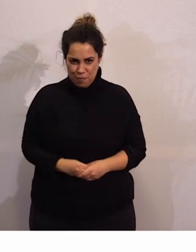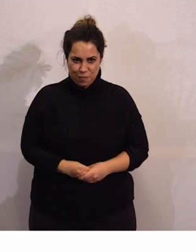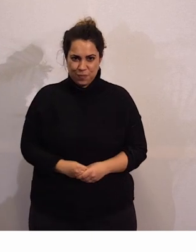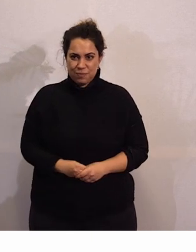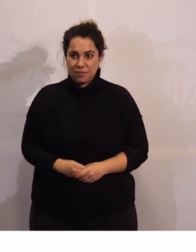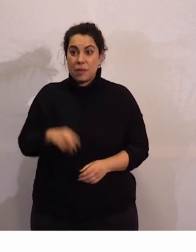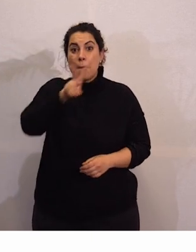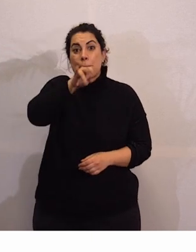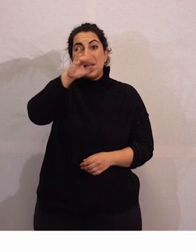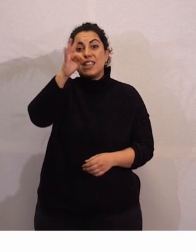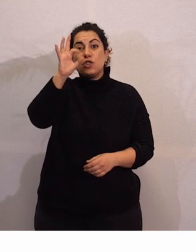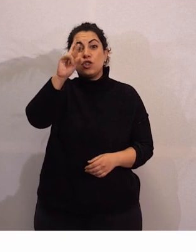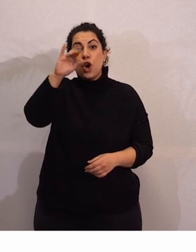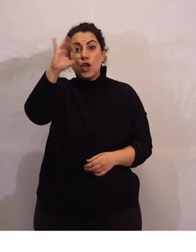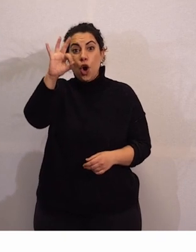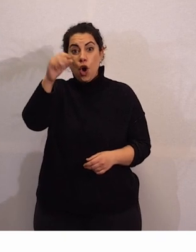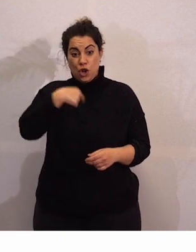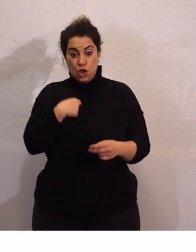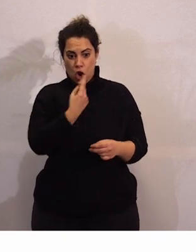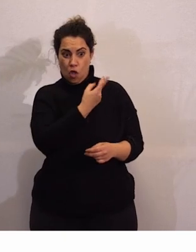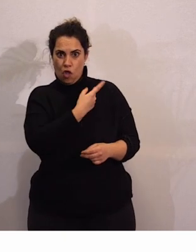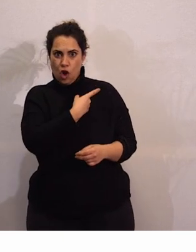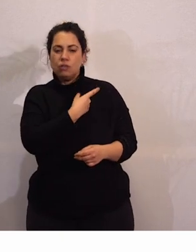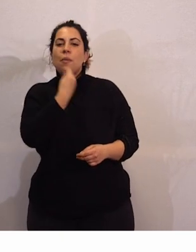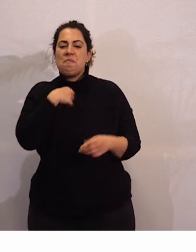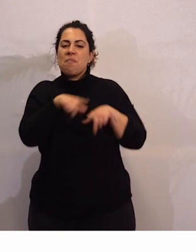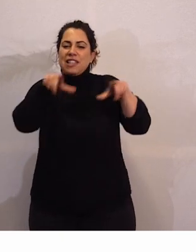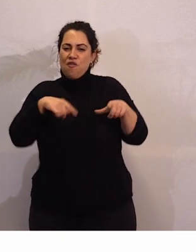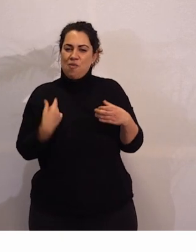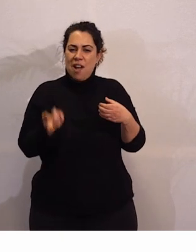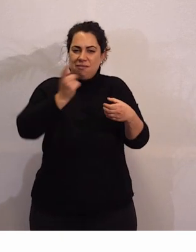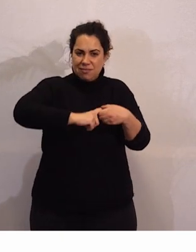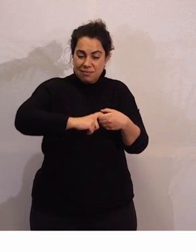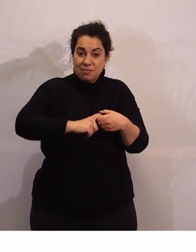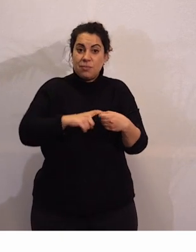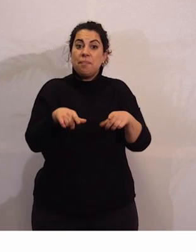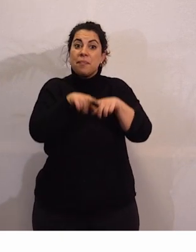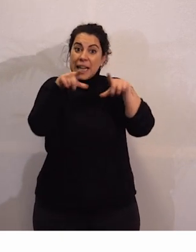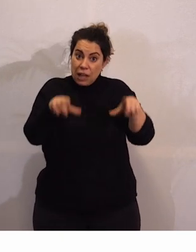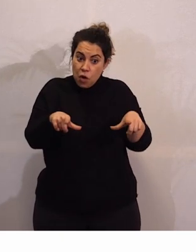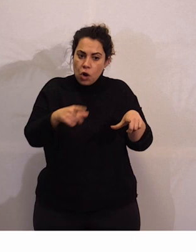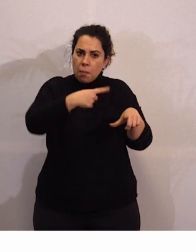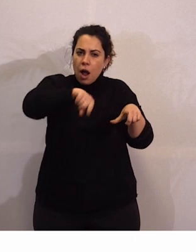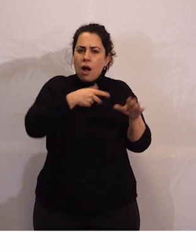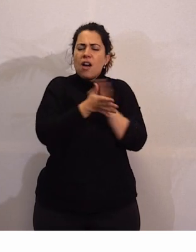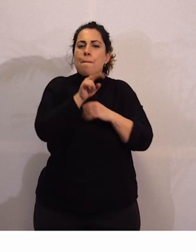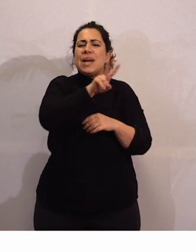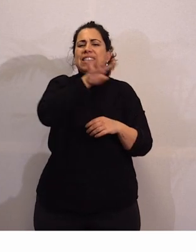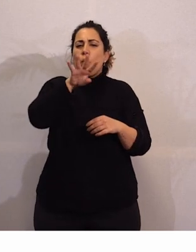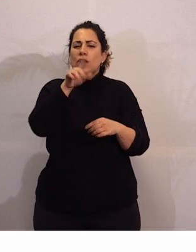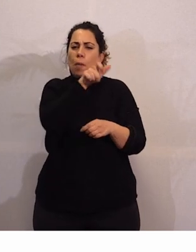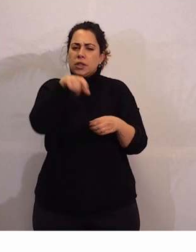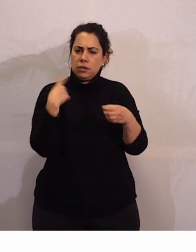Victorio y yo formamos parte de esta plataforma. En la plataforma somos 24 miembros